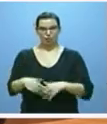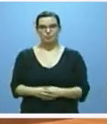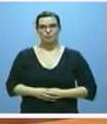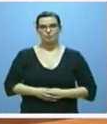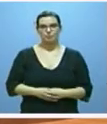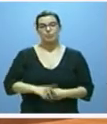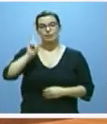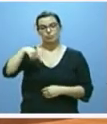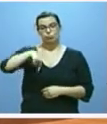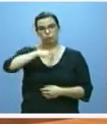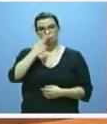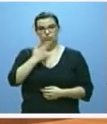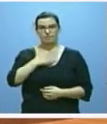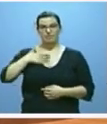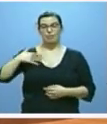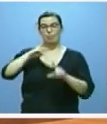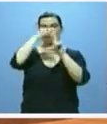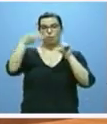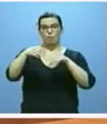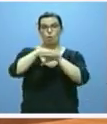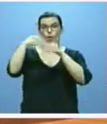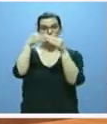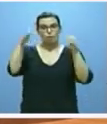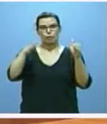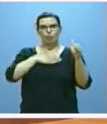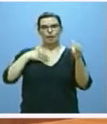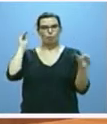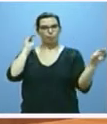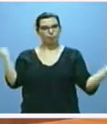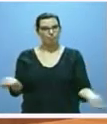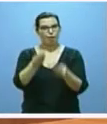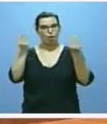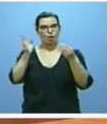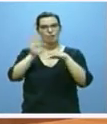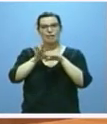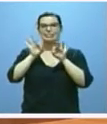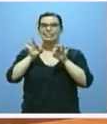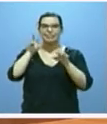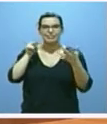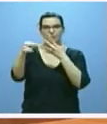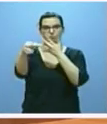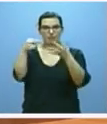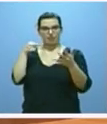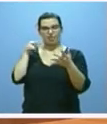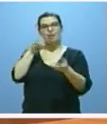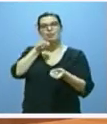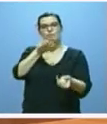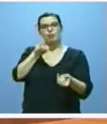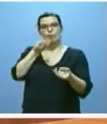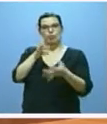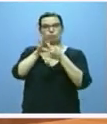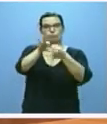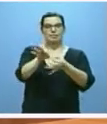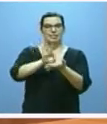el compromiso de enriquecer el portal de gobierno abierto con un espacio destinado a mejorar la transparencia en la información relativa a nuestros servicios